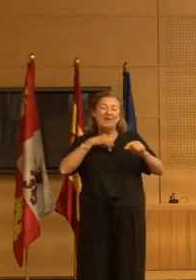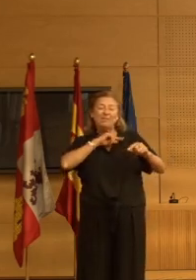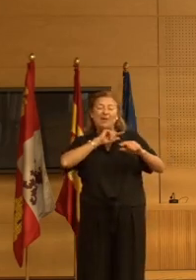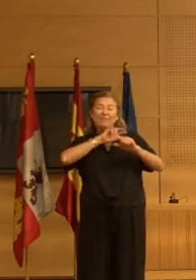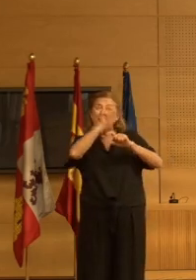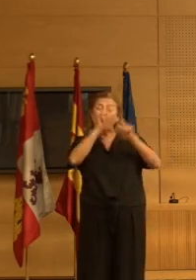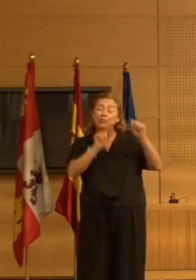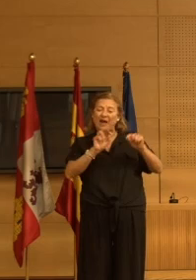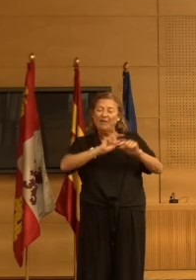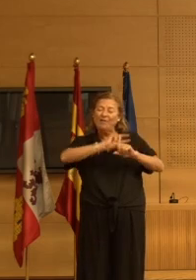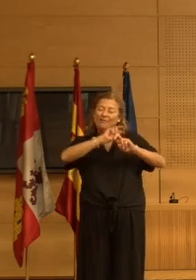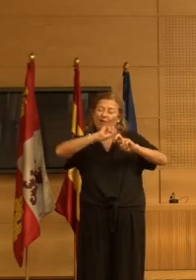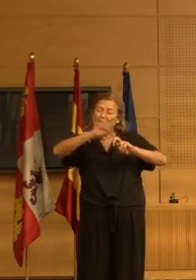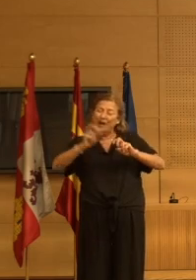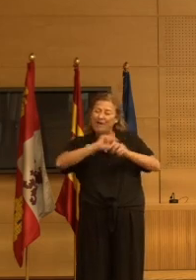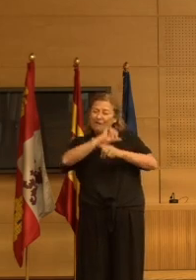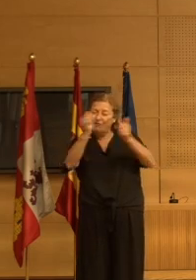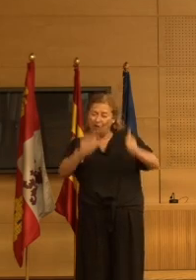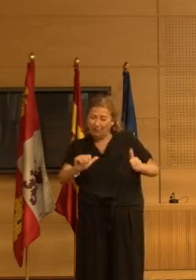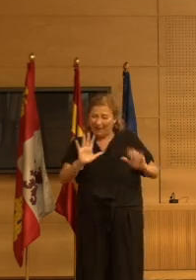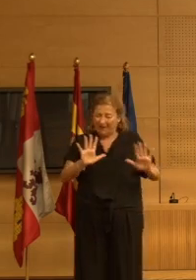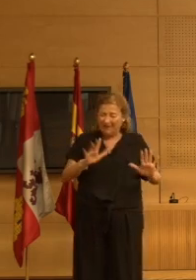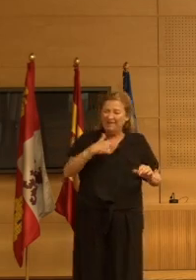manera y es que